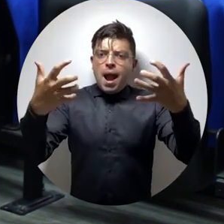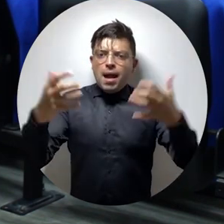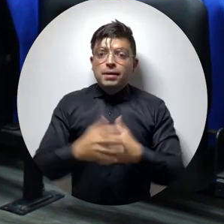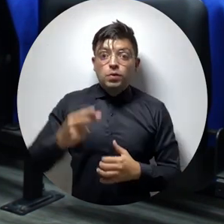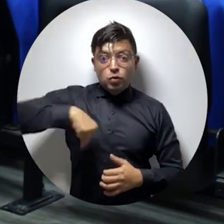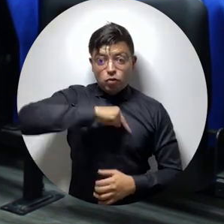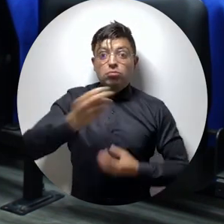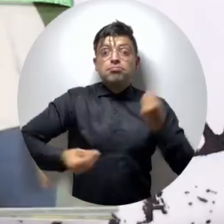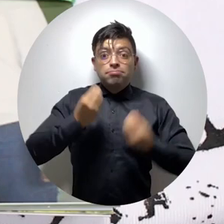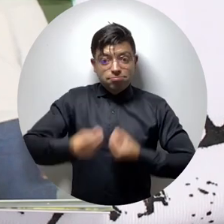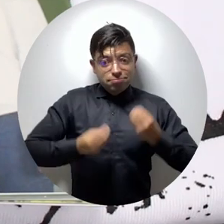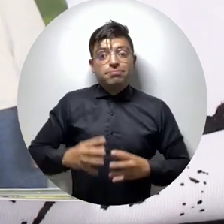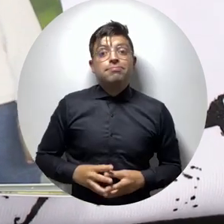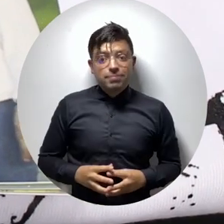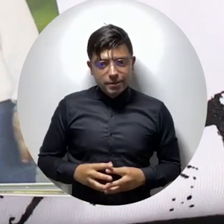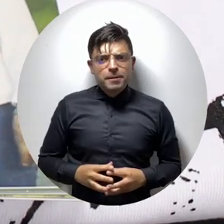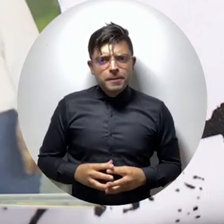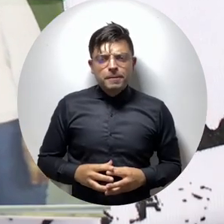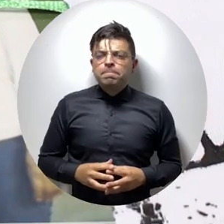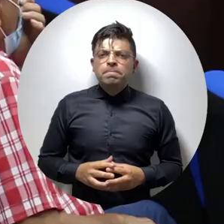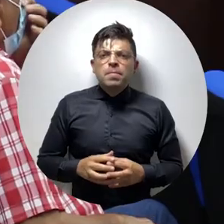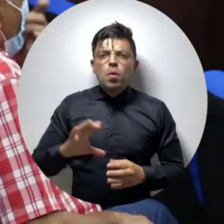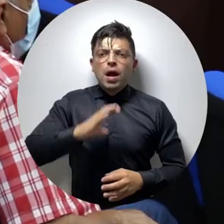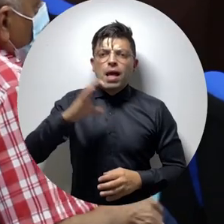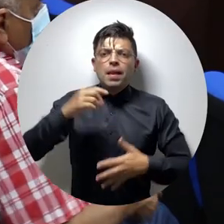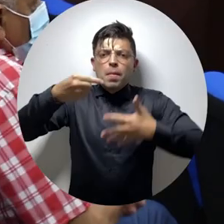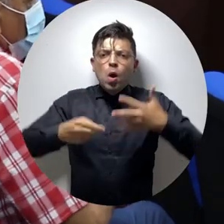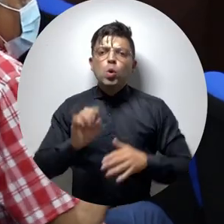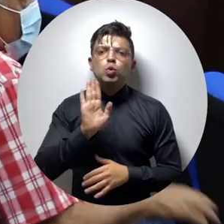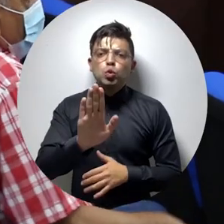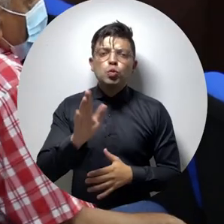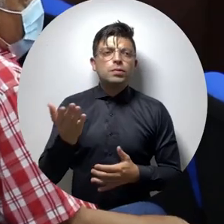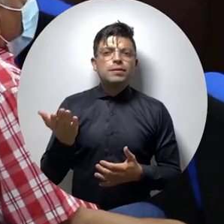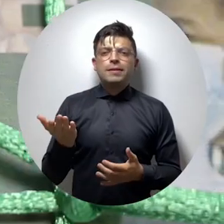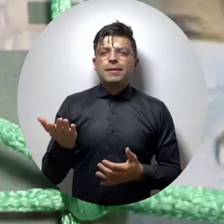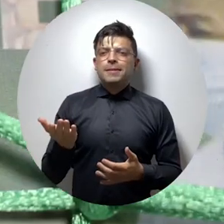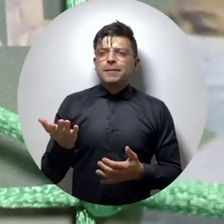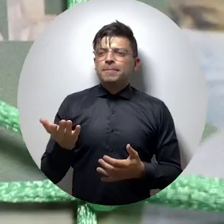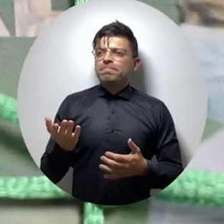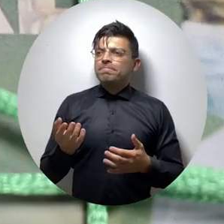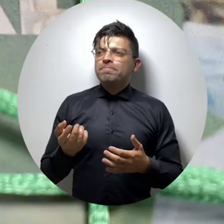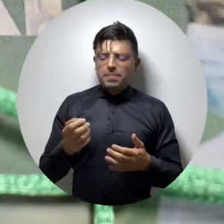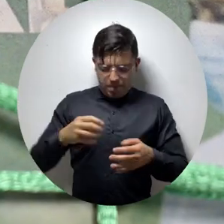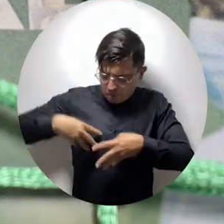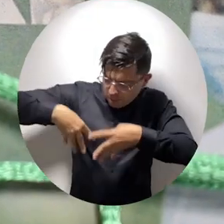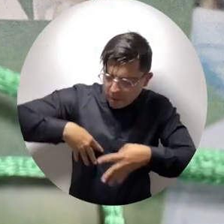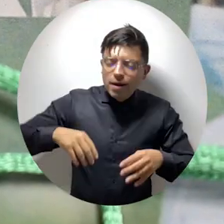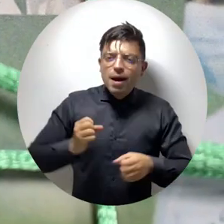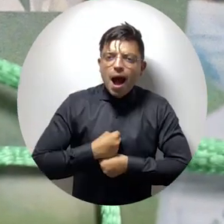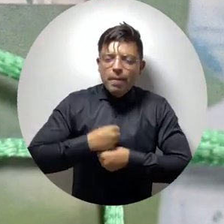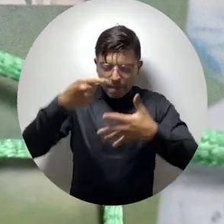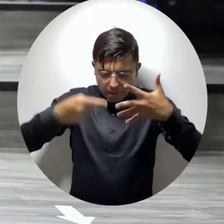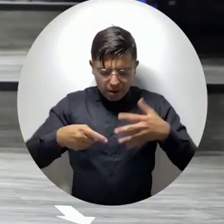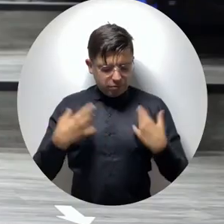nosotros hicimos y mucho menos con las características de la